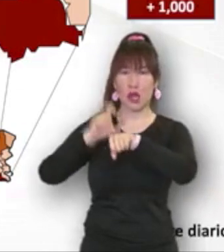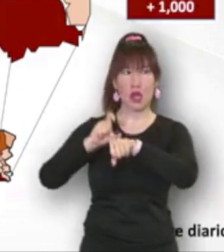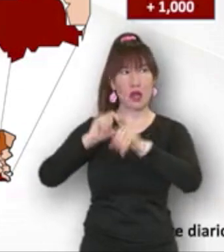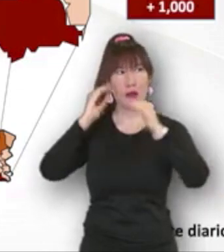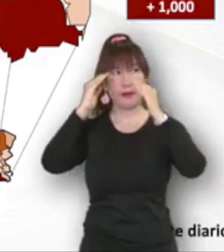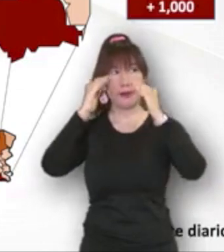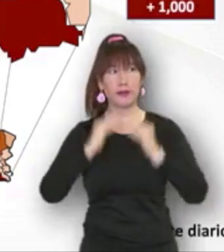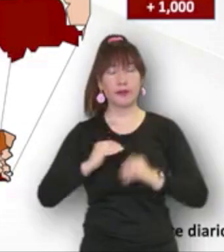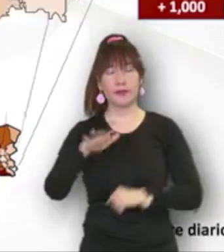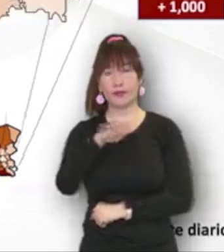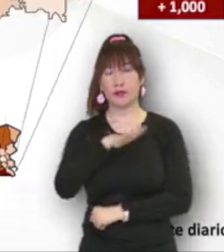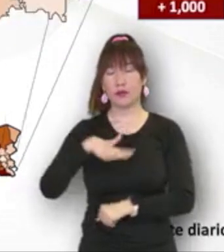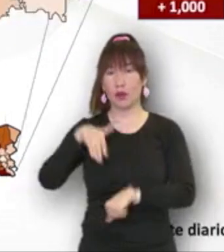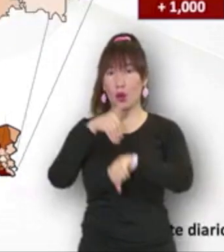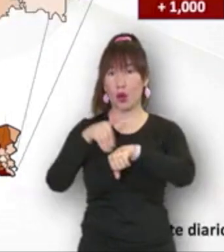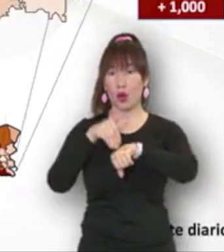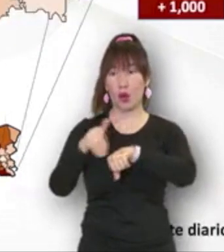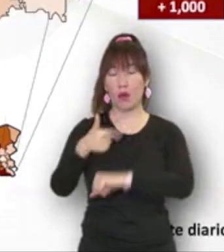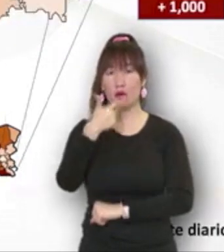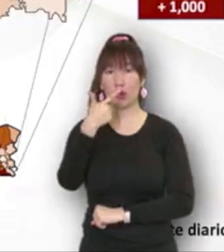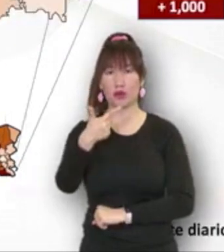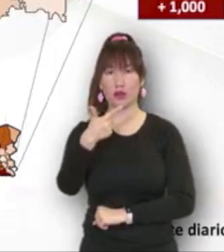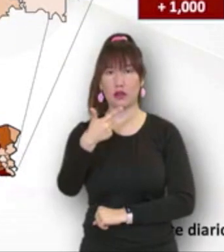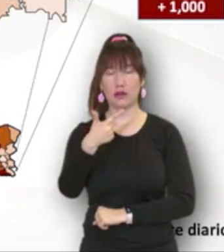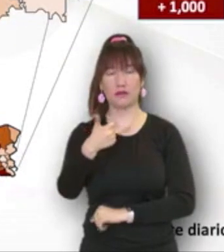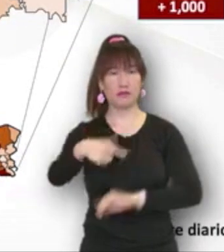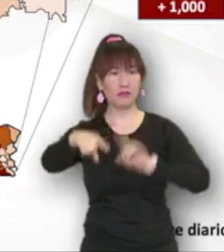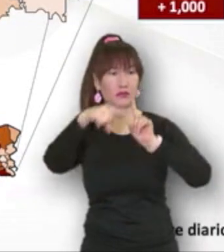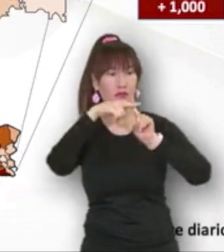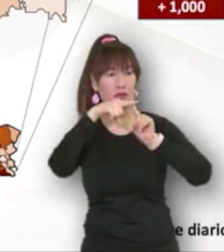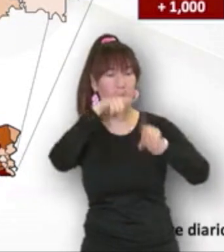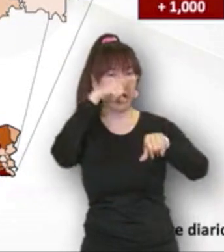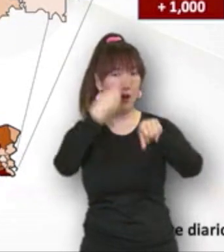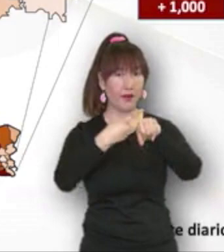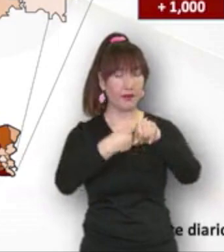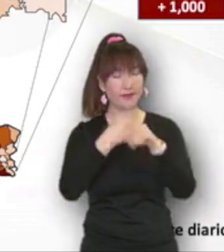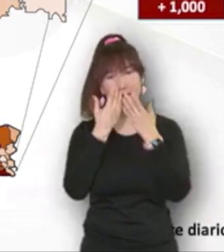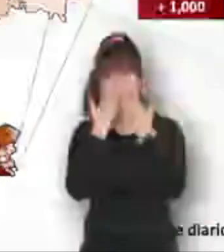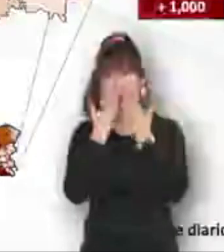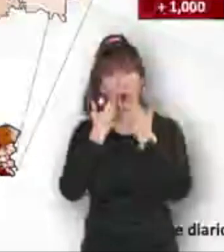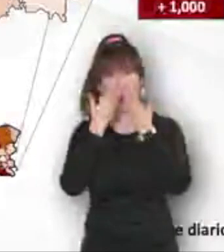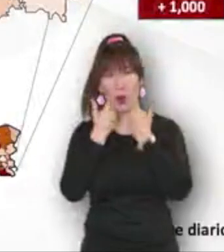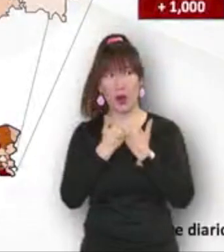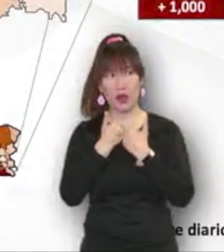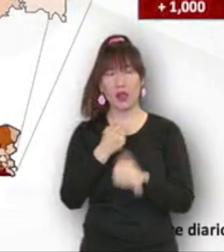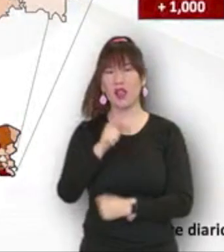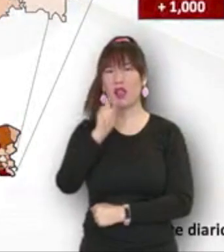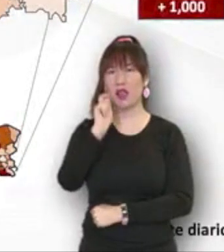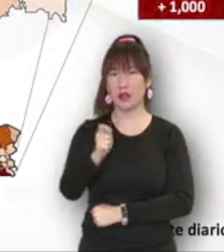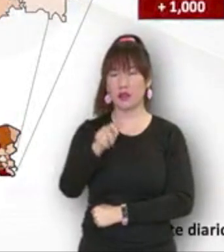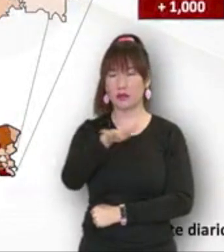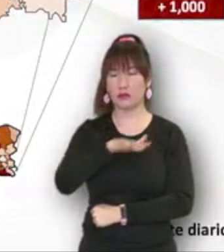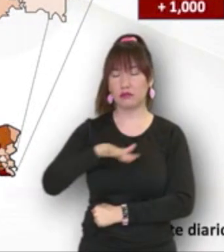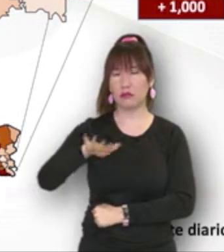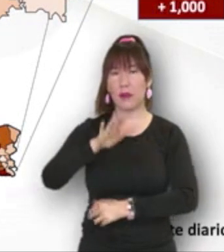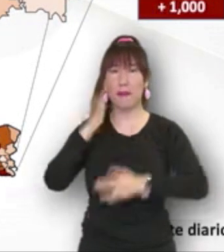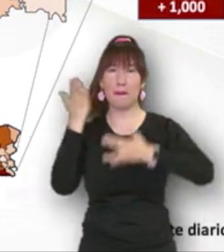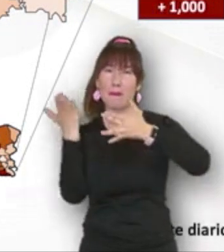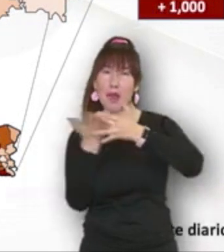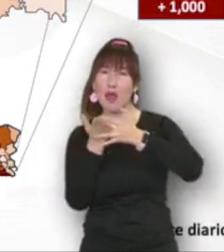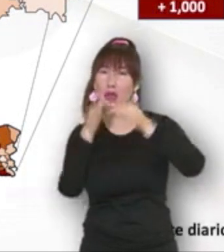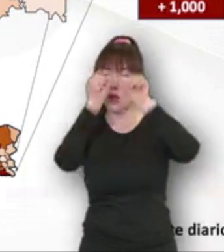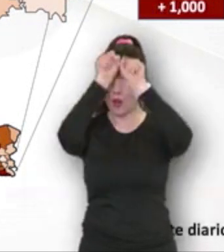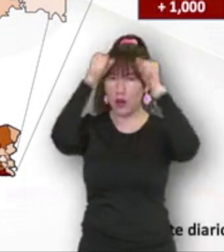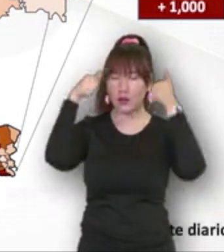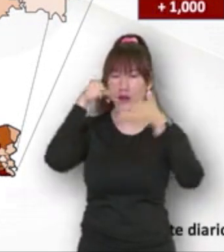en la jurisdicción sanitaria número 7 no se están presentando casos. Esta es la zona que corresponde a la parte media, a la parte